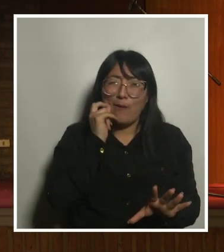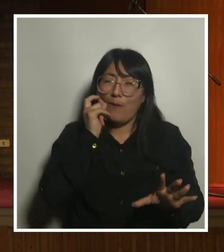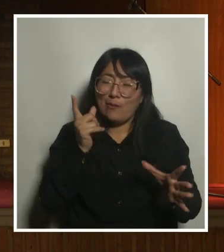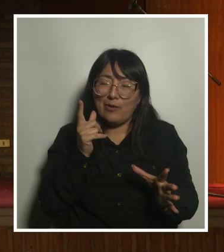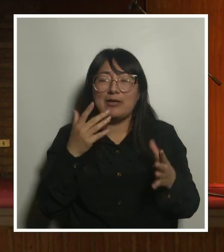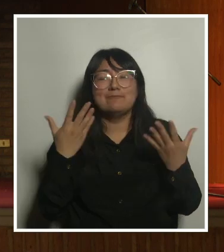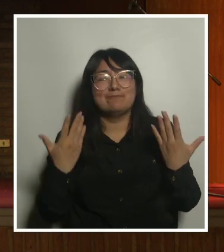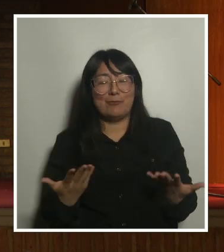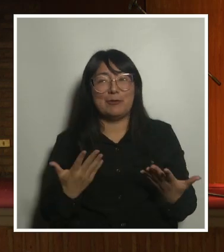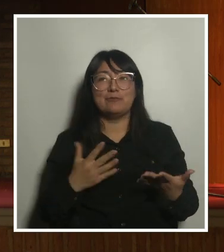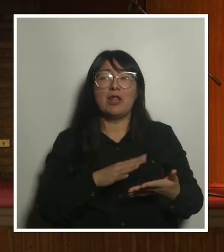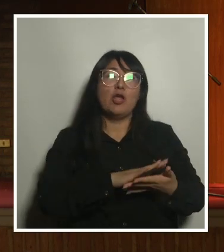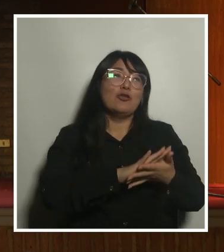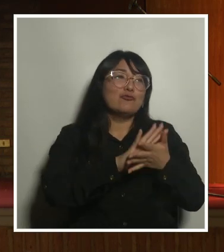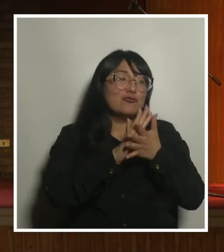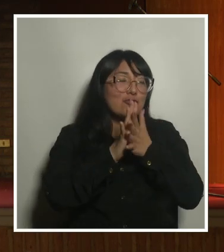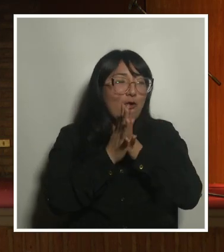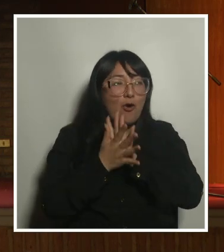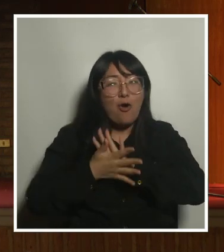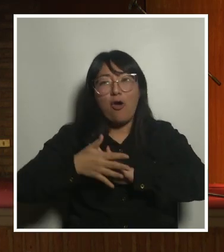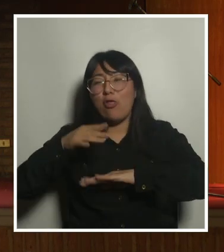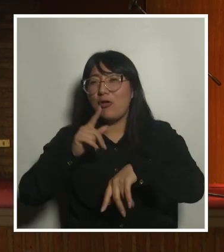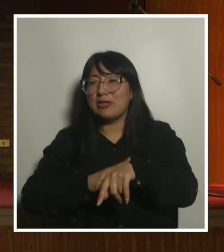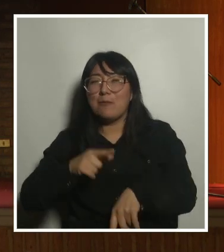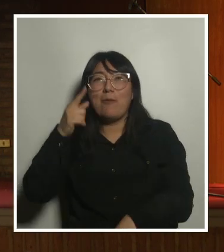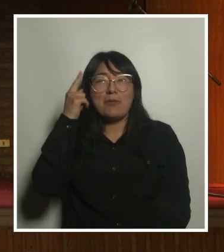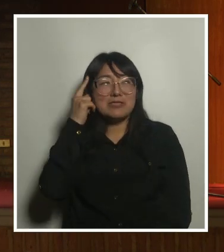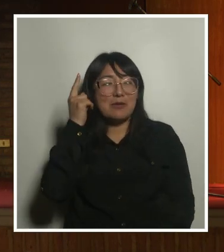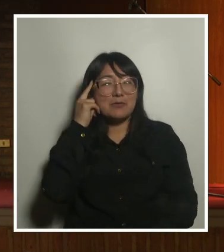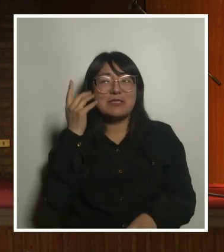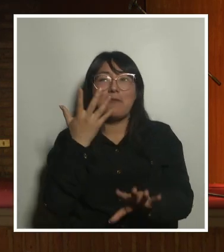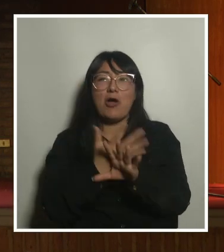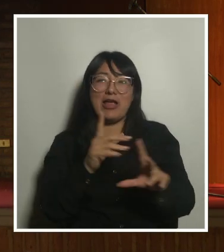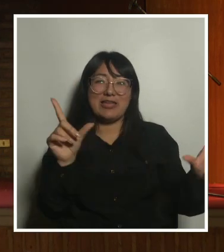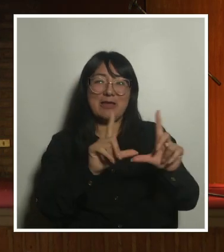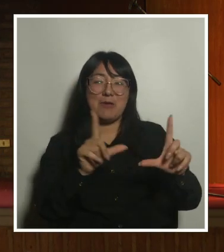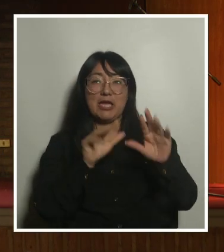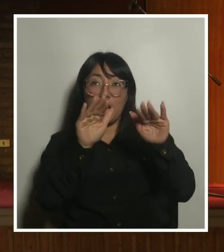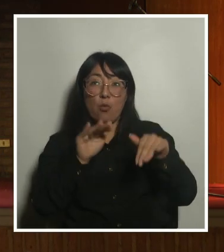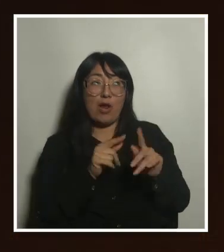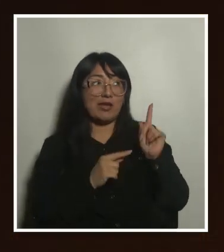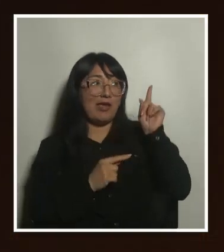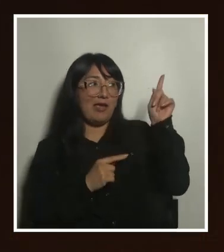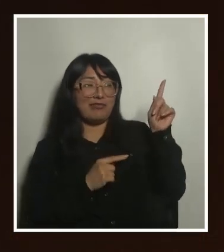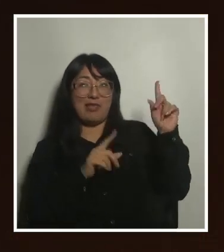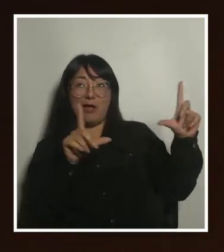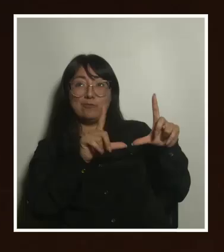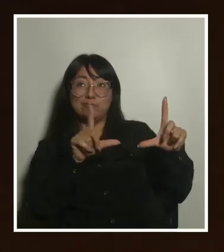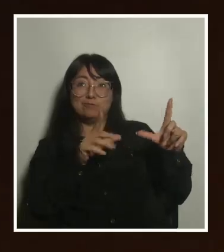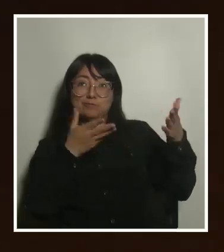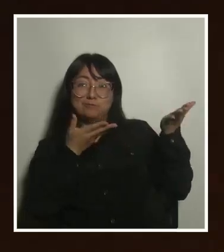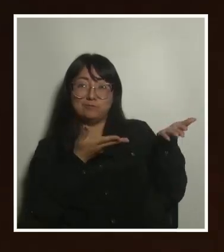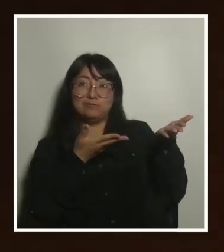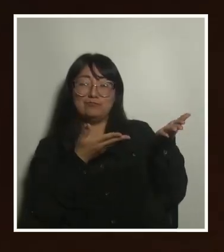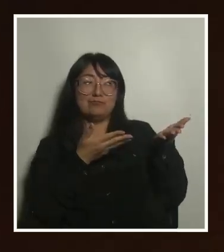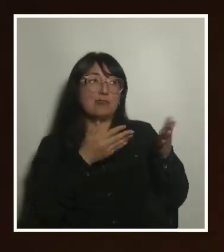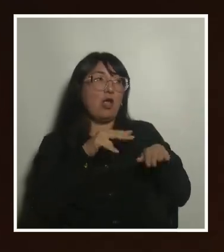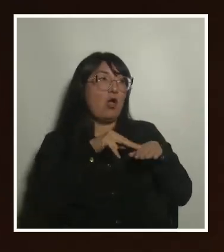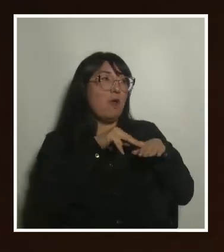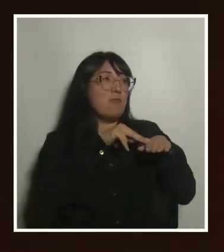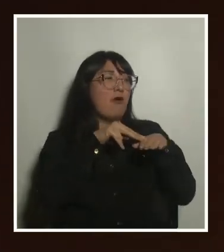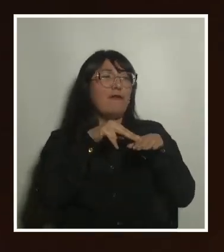Pues todo el rato nos encontramos estampas como estas, de una movilidad